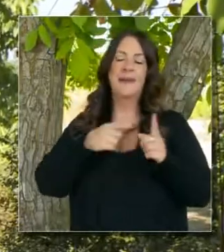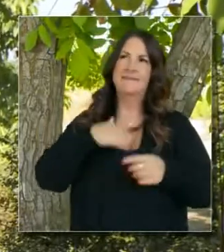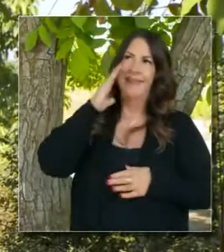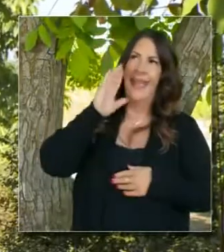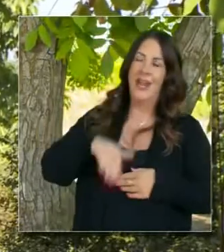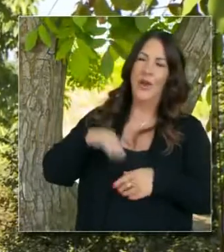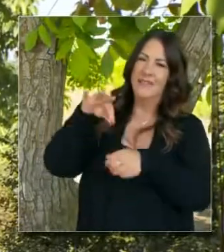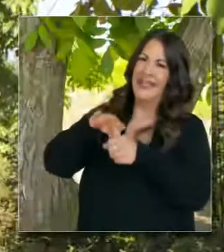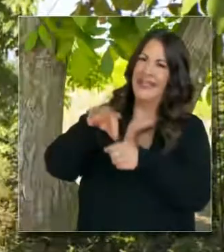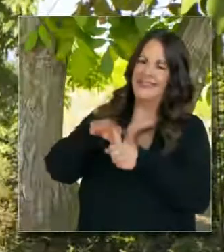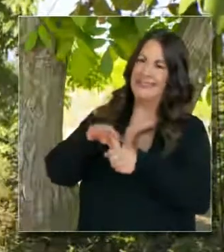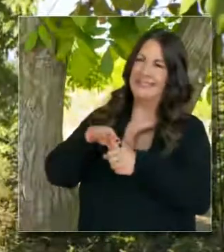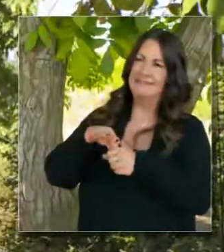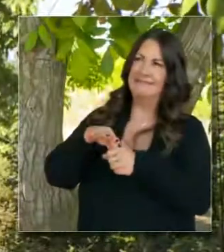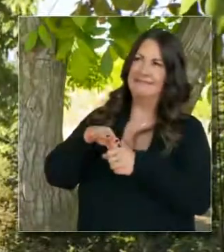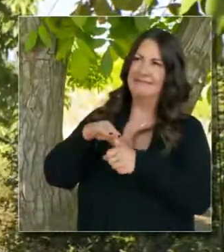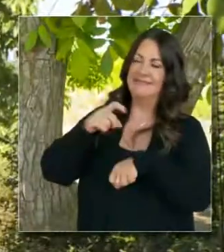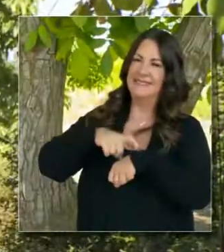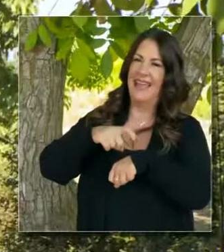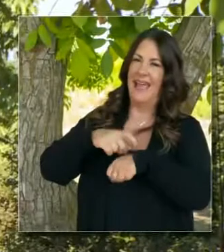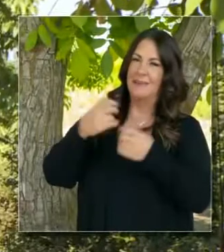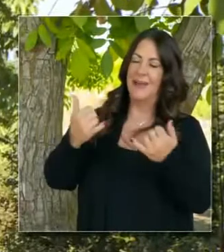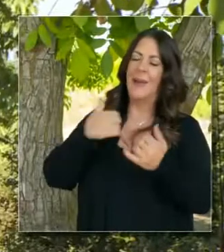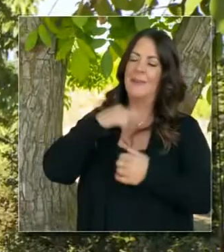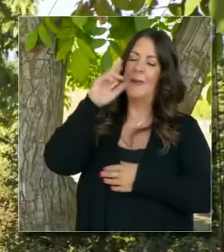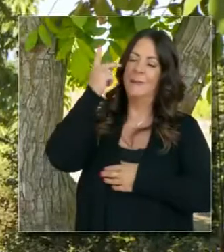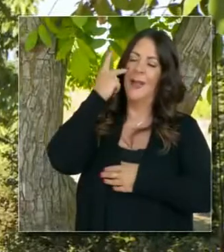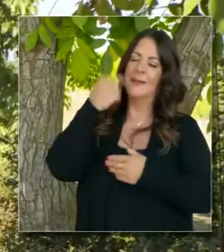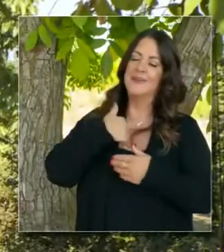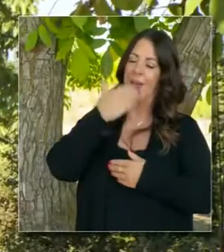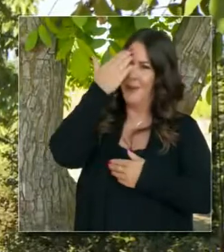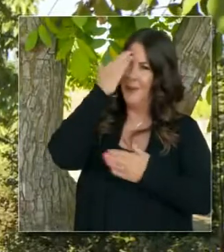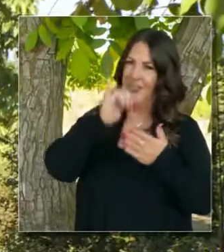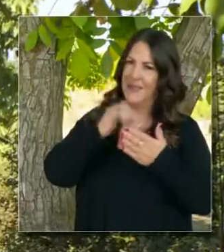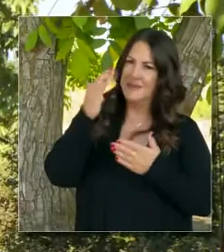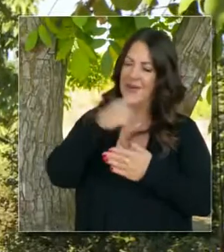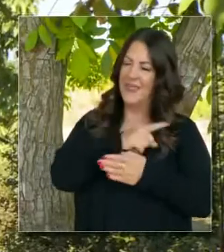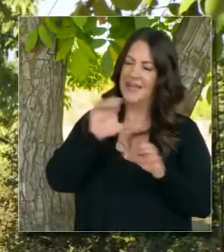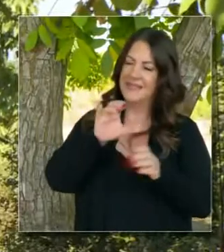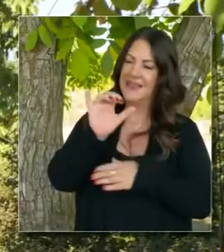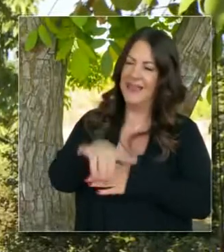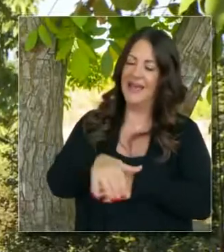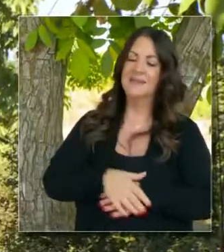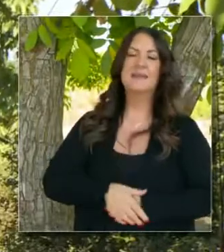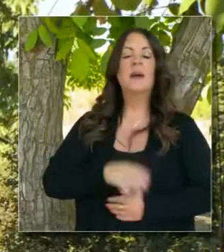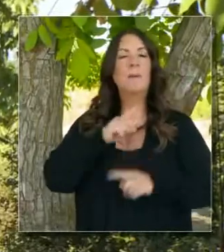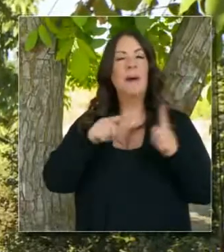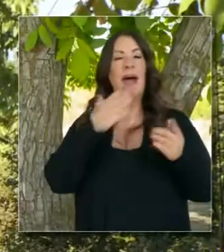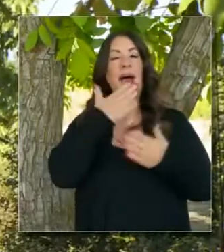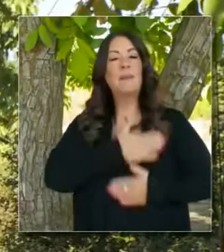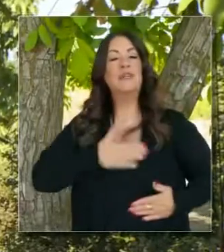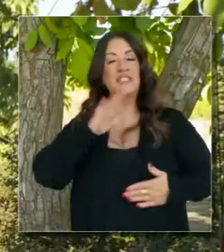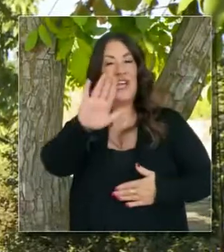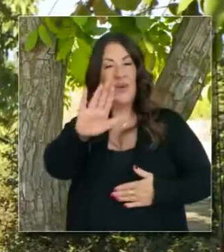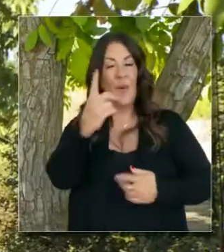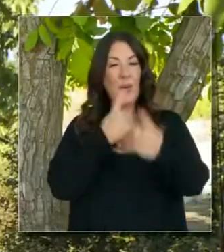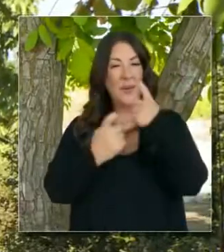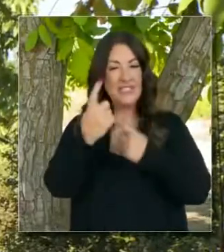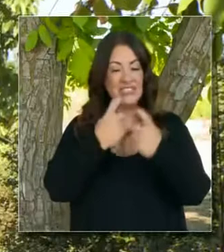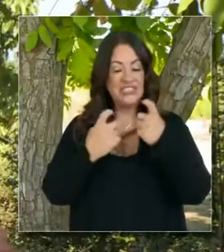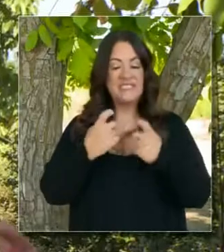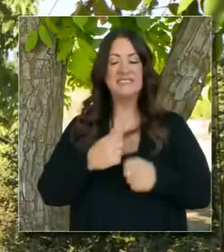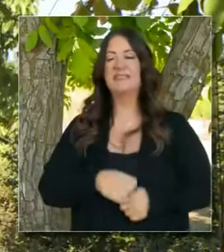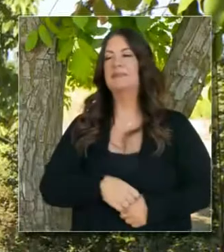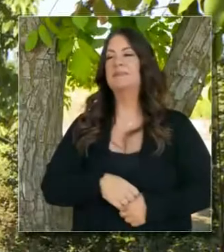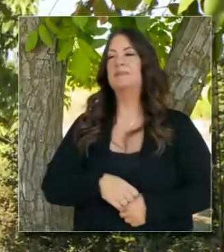Y ya sé por qué fue. Es porque estamos en temporada de elecciones. Por eso es. Bueno, aprecio sus preguntas y ese